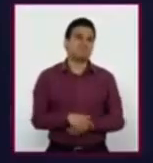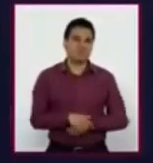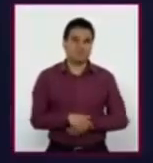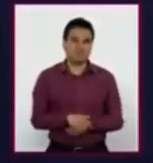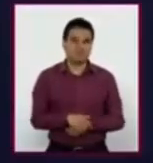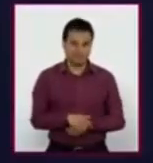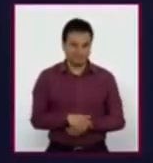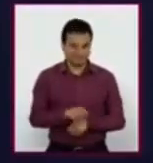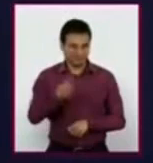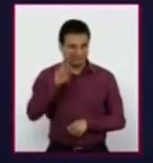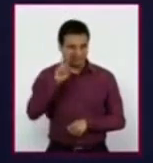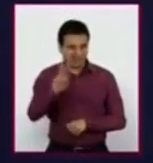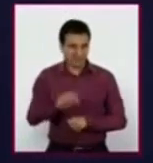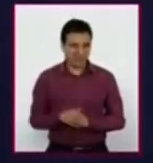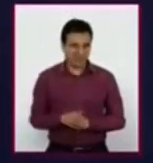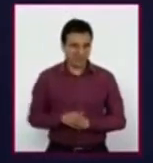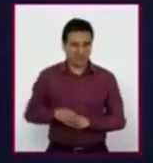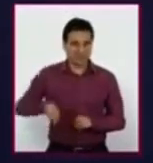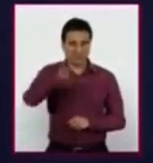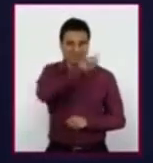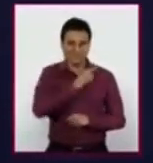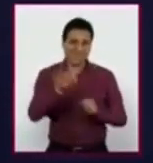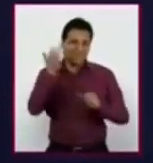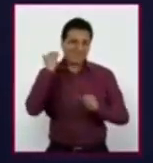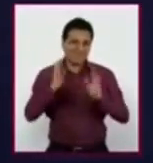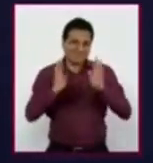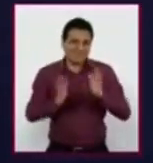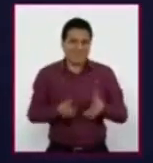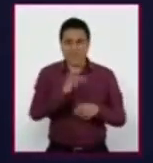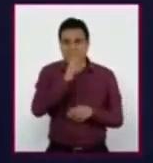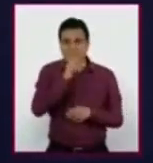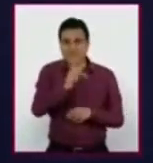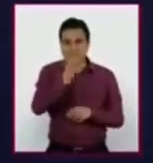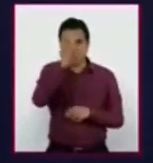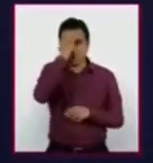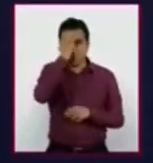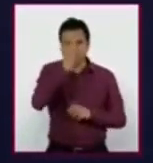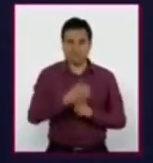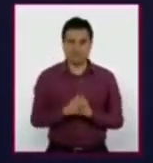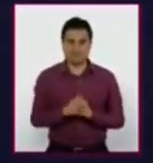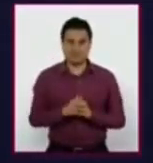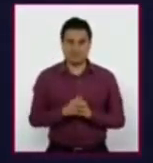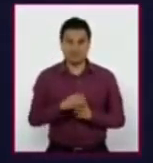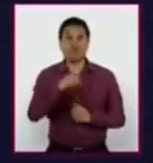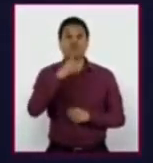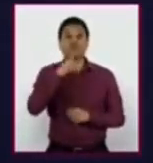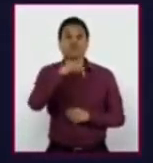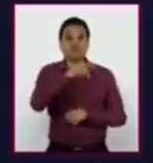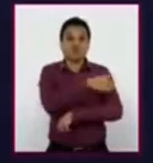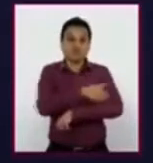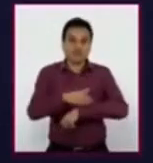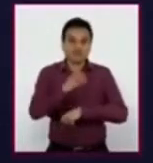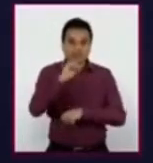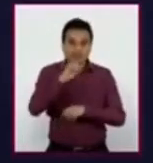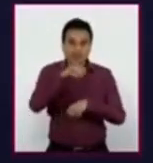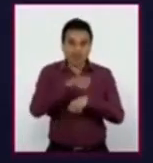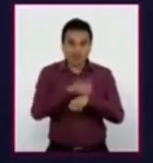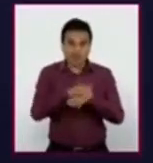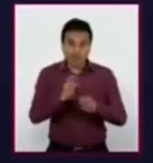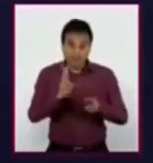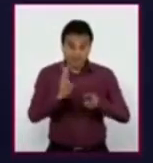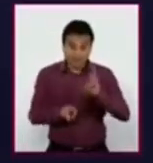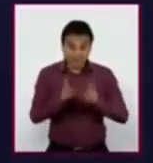Algunos de nosotros quizá hemos escuchado esas expresiones. ¿Tienen conocidos o familiares que empleen palabras similares?